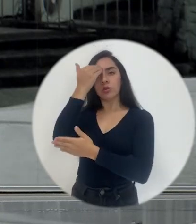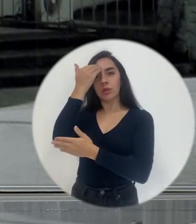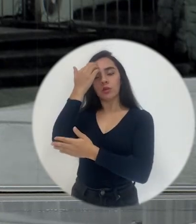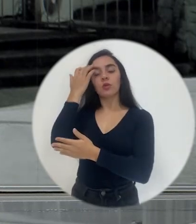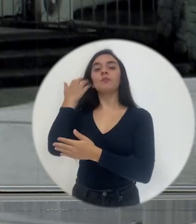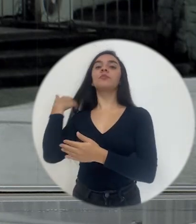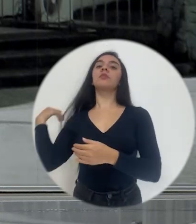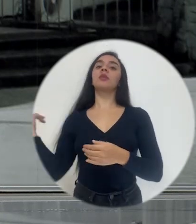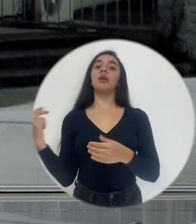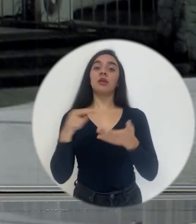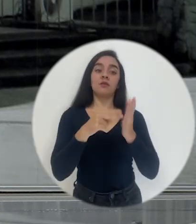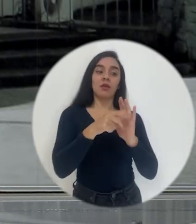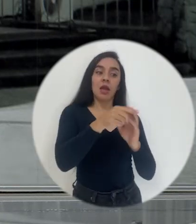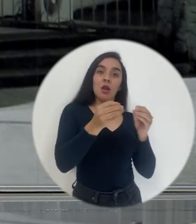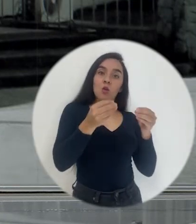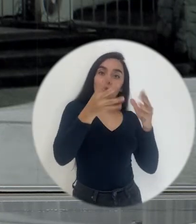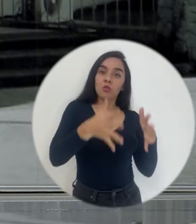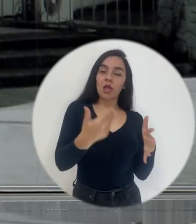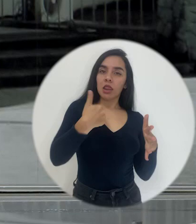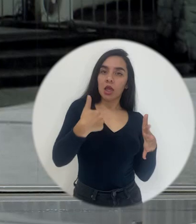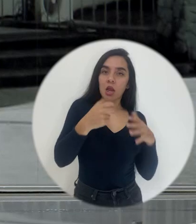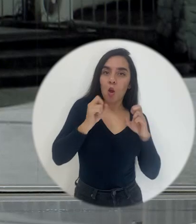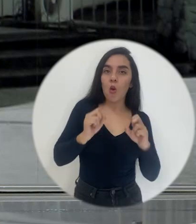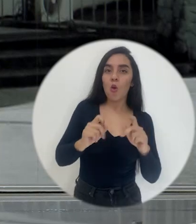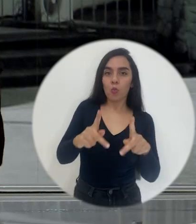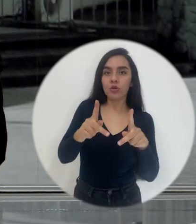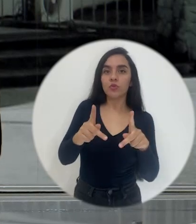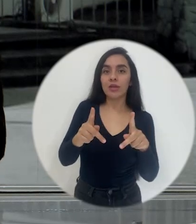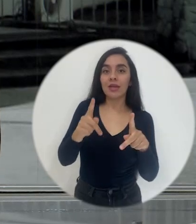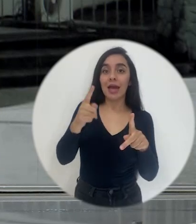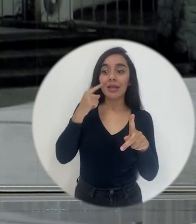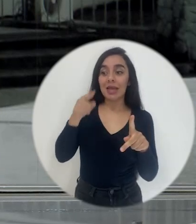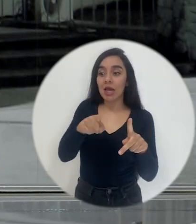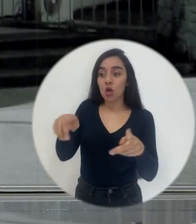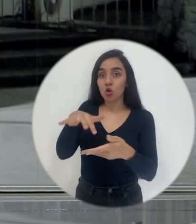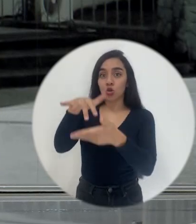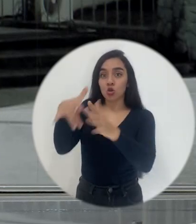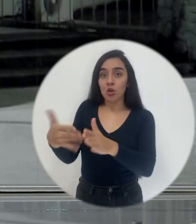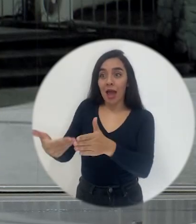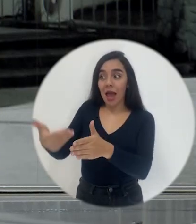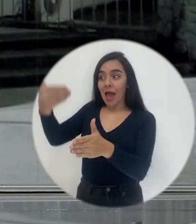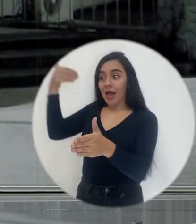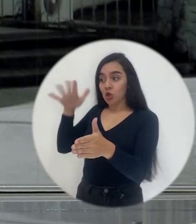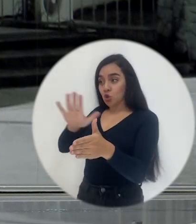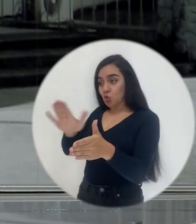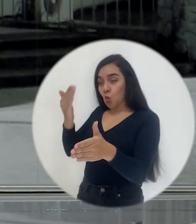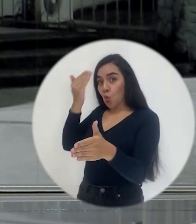entonces el docente tenía la oportunidad de reforzar los